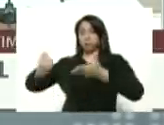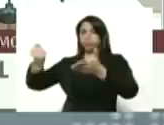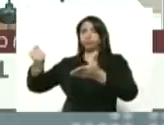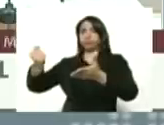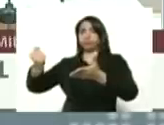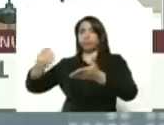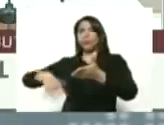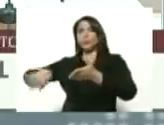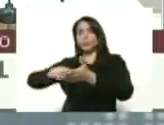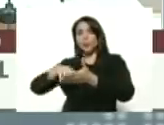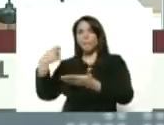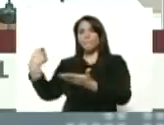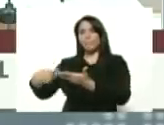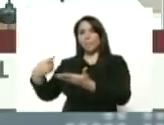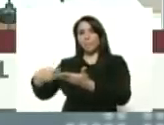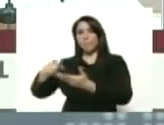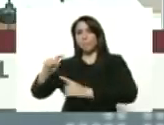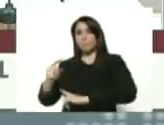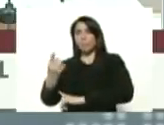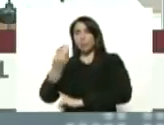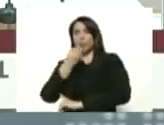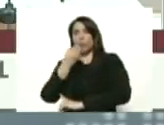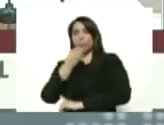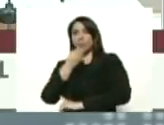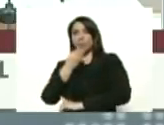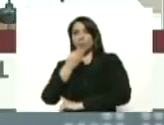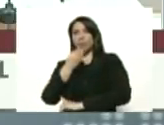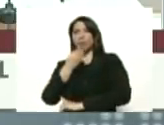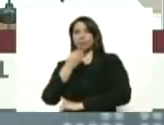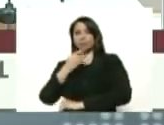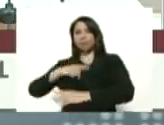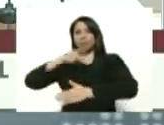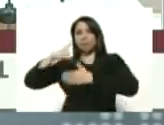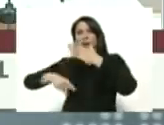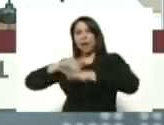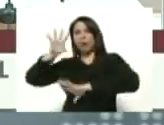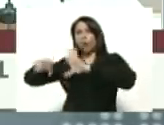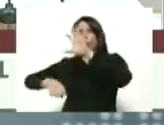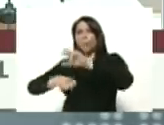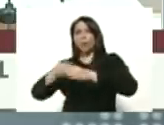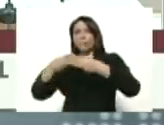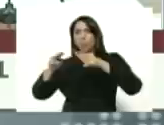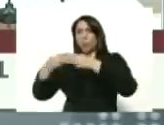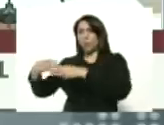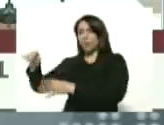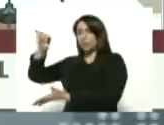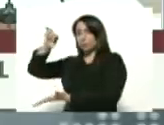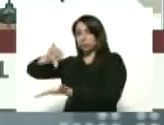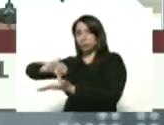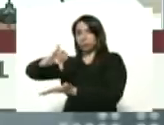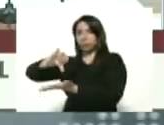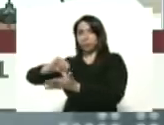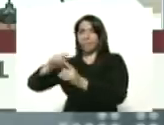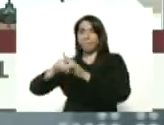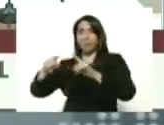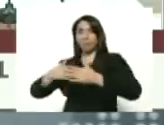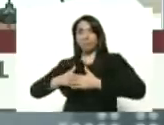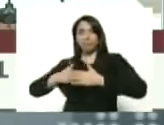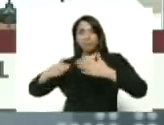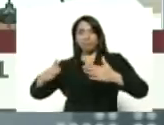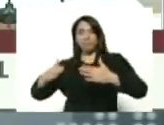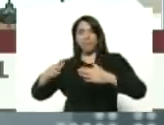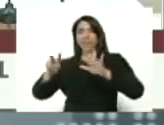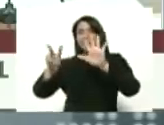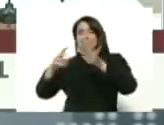la inversión priorizada de alimentos a través del plan de compras pública centralizada para garantizar